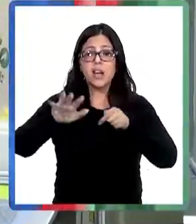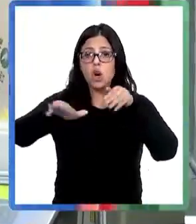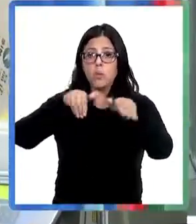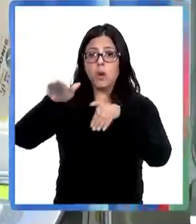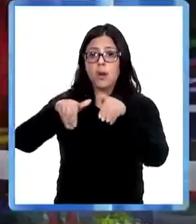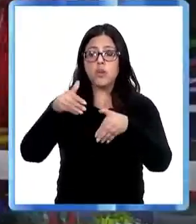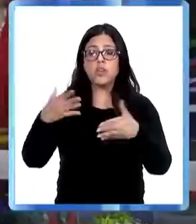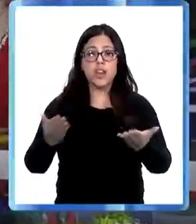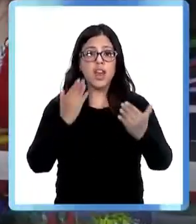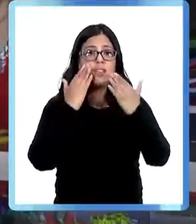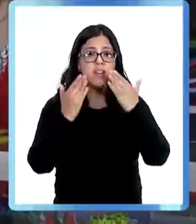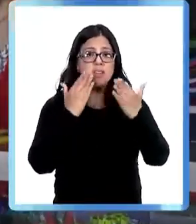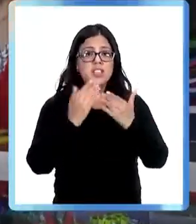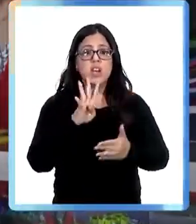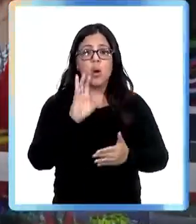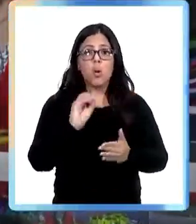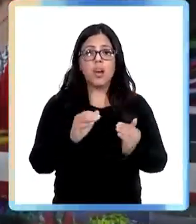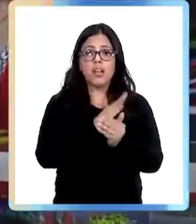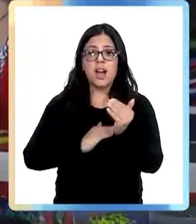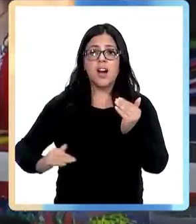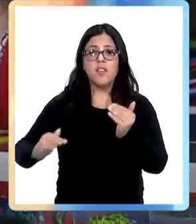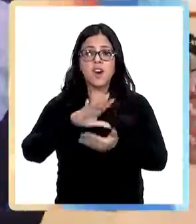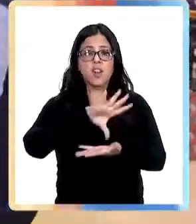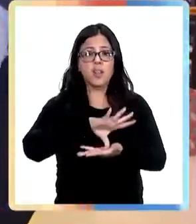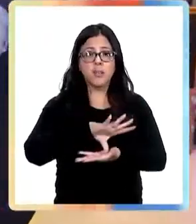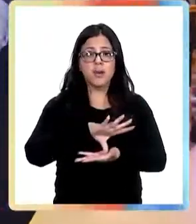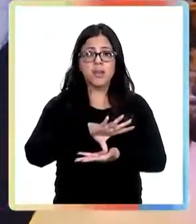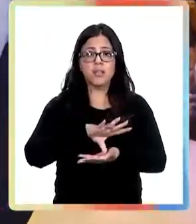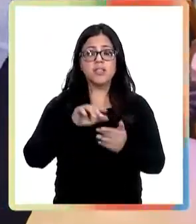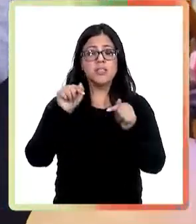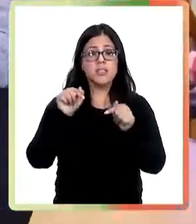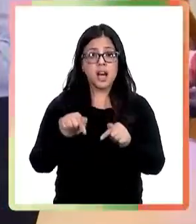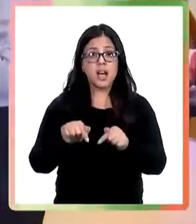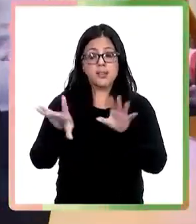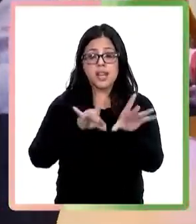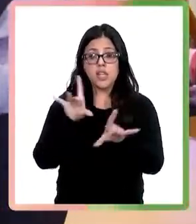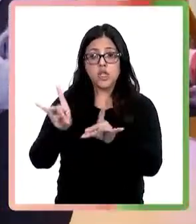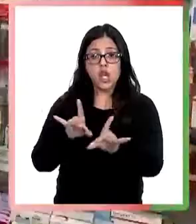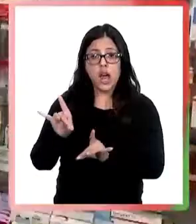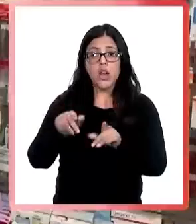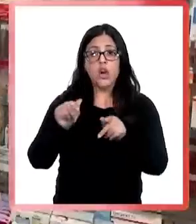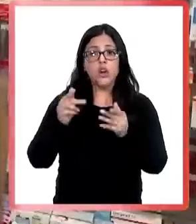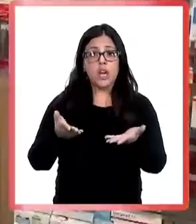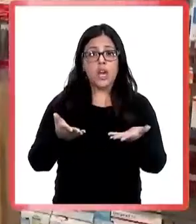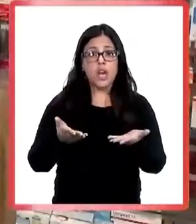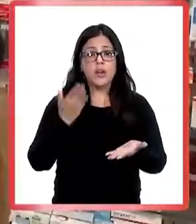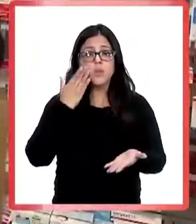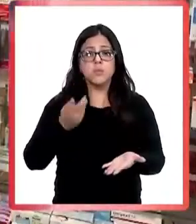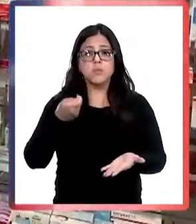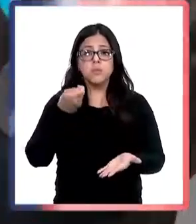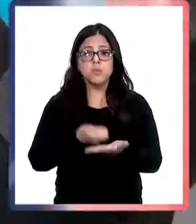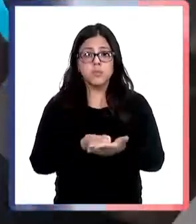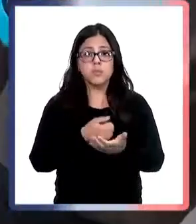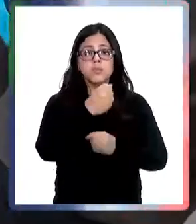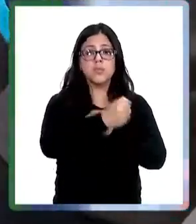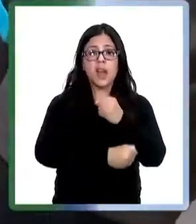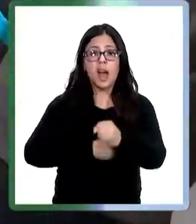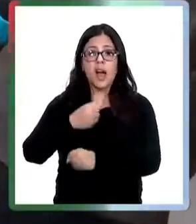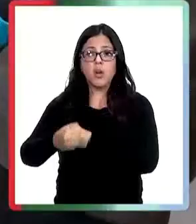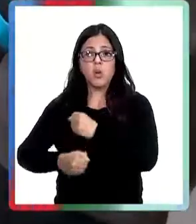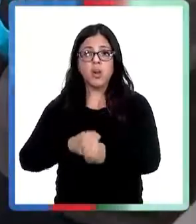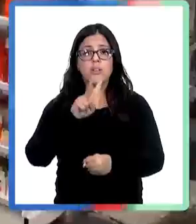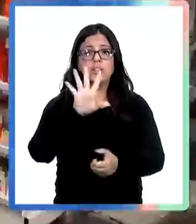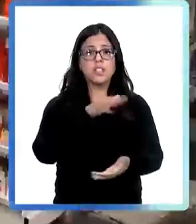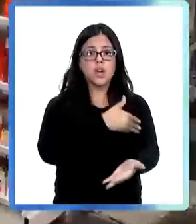que resultan seleccionados recibirán un subsidio promedio anual de 25 millones de pesos para la ejecución de un proyecto de tres años.